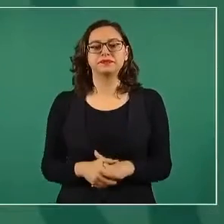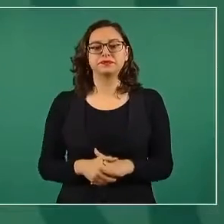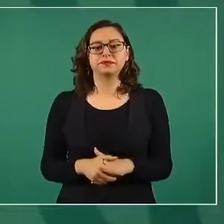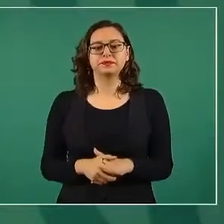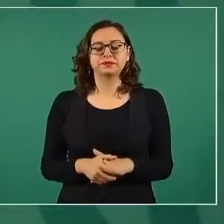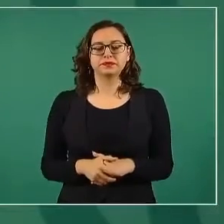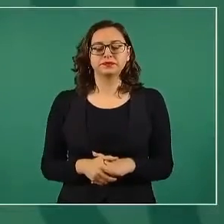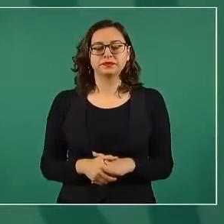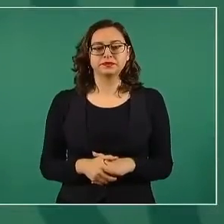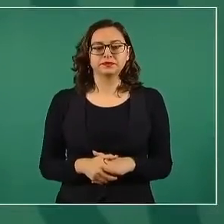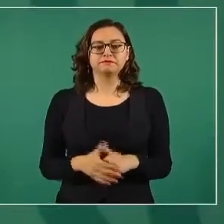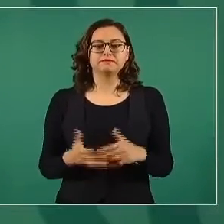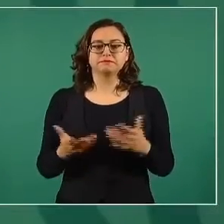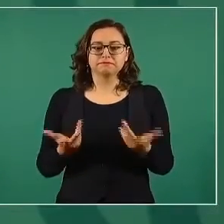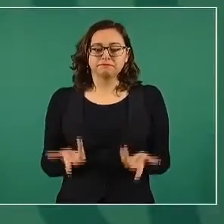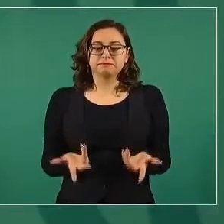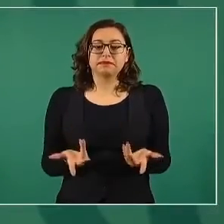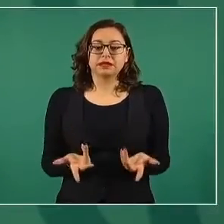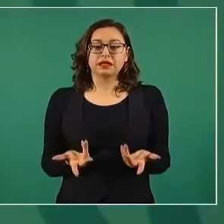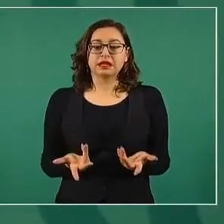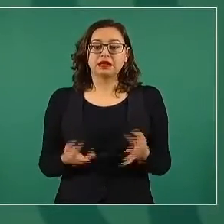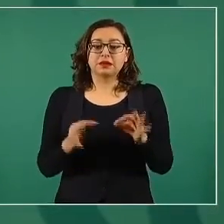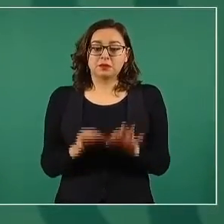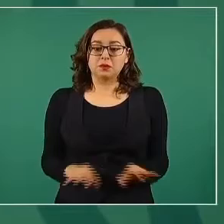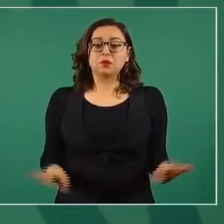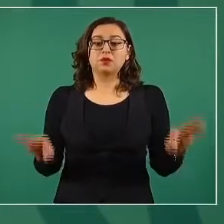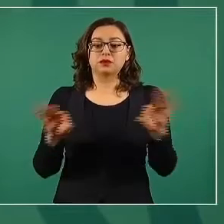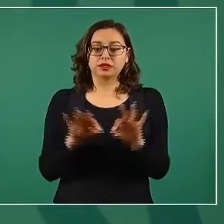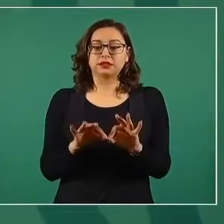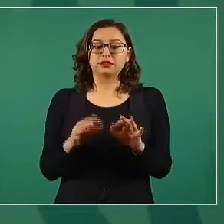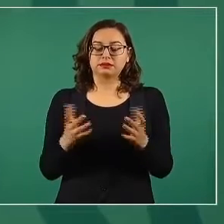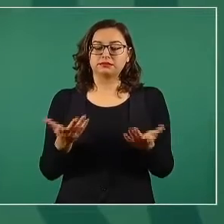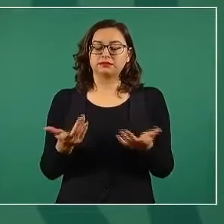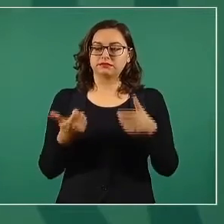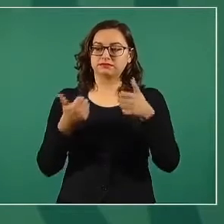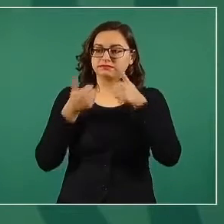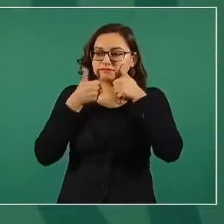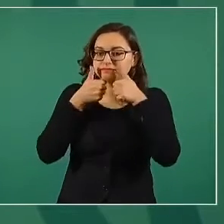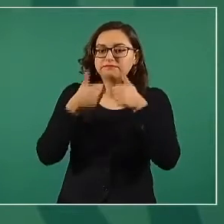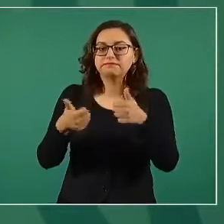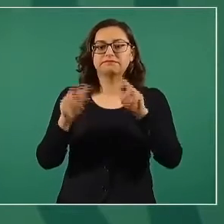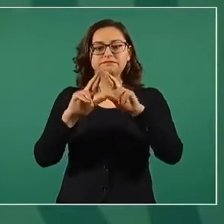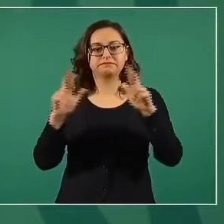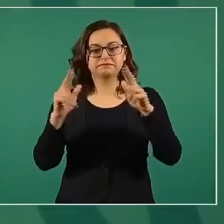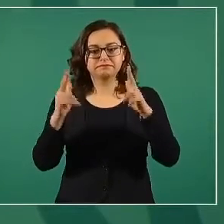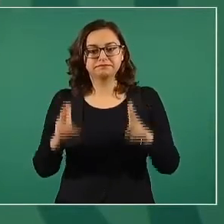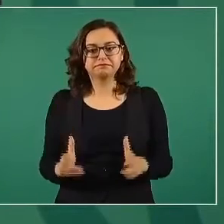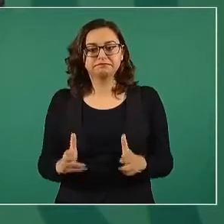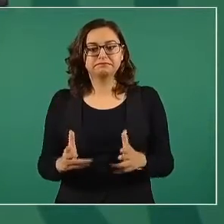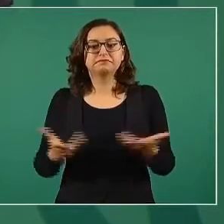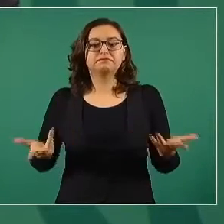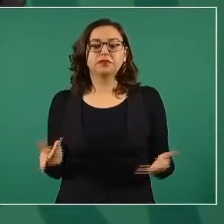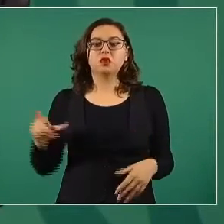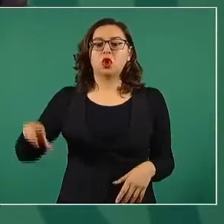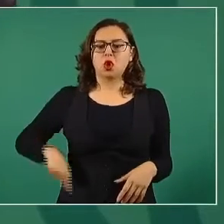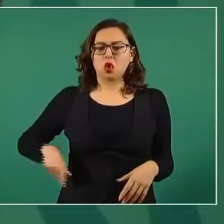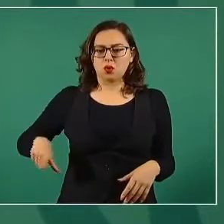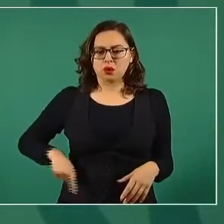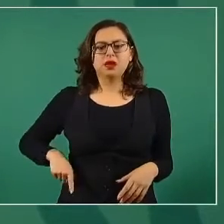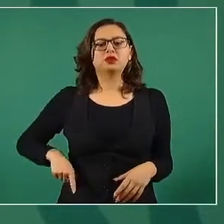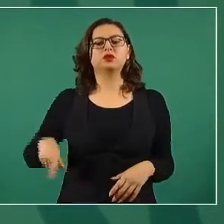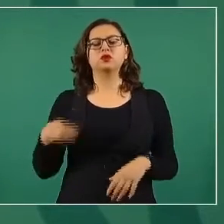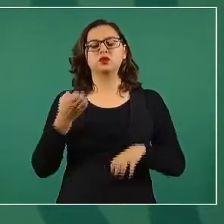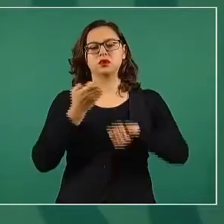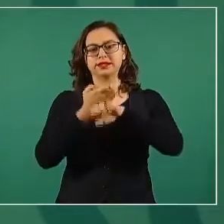Entonces, tenemos centros de rehabilitación en los gobiernos estatales,